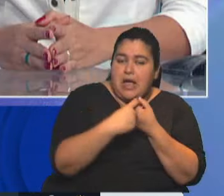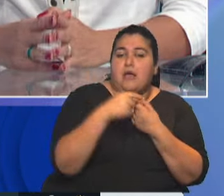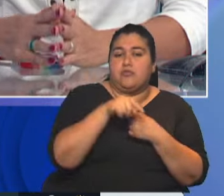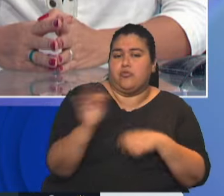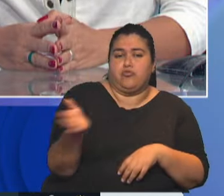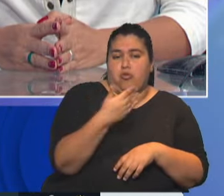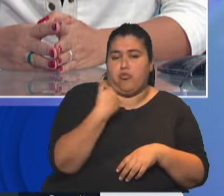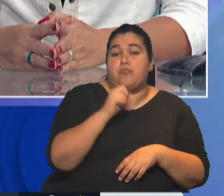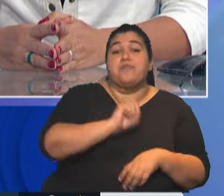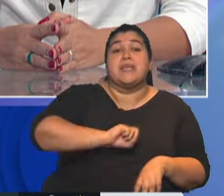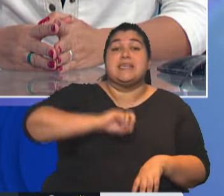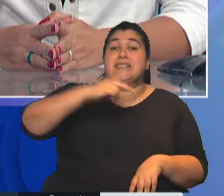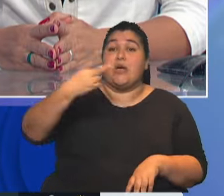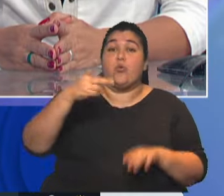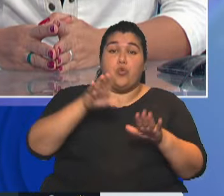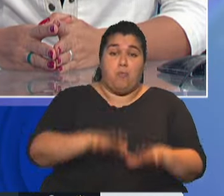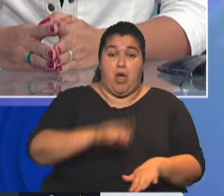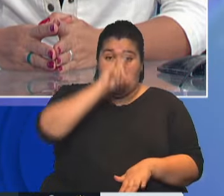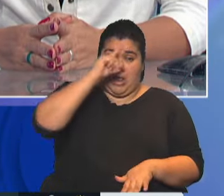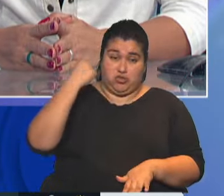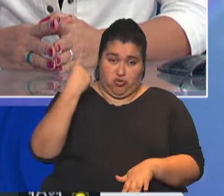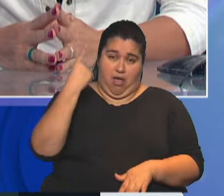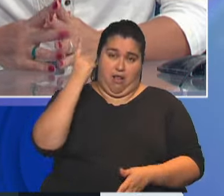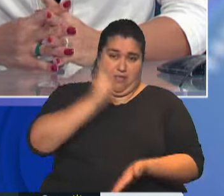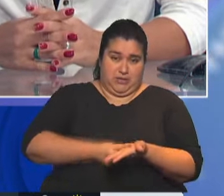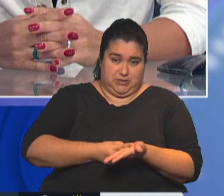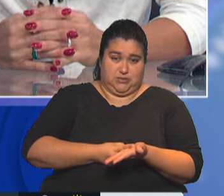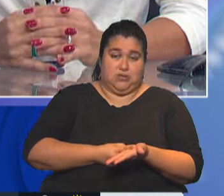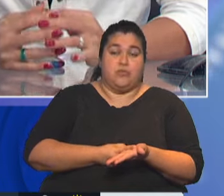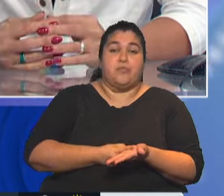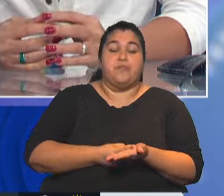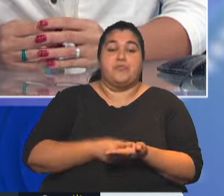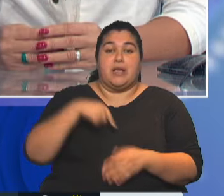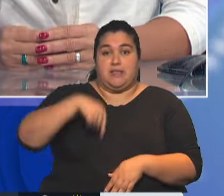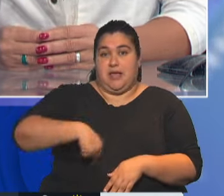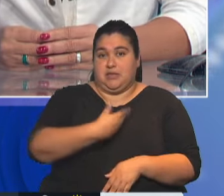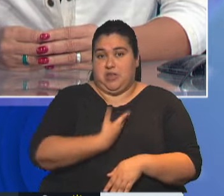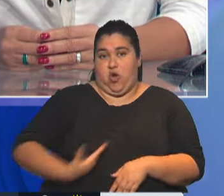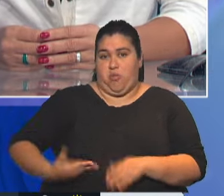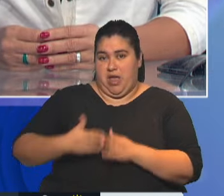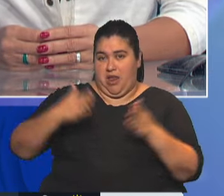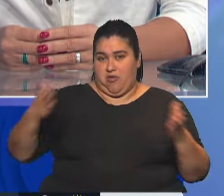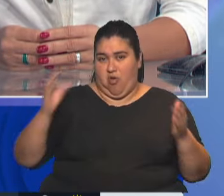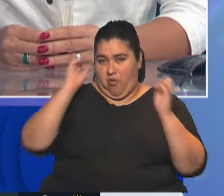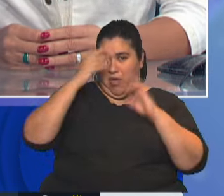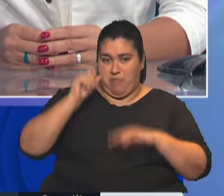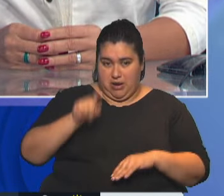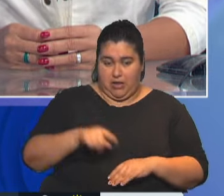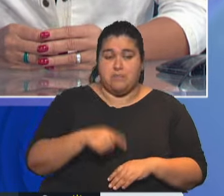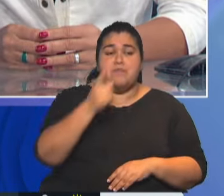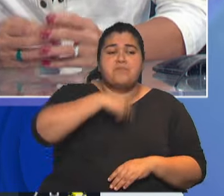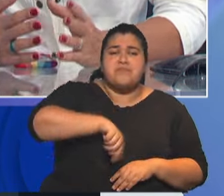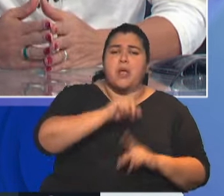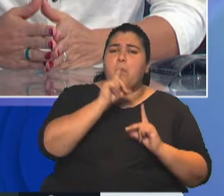producir el segundo paro nacional al gobierno de Milley. En particular están en protesta